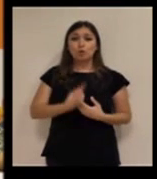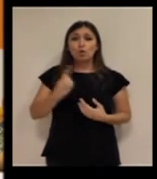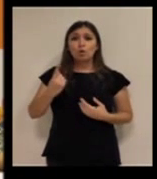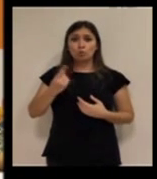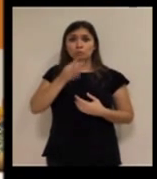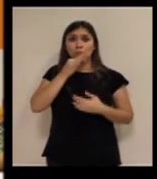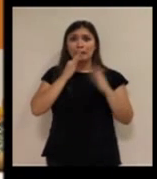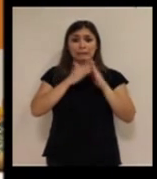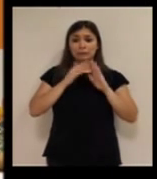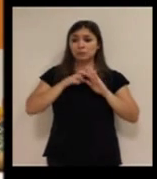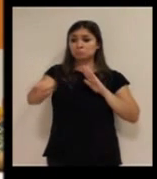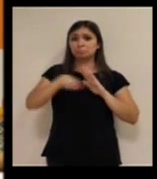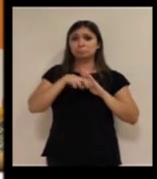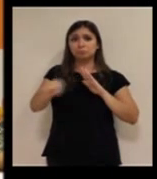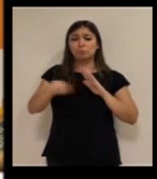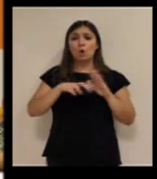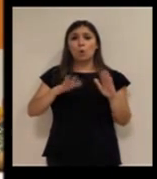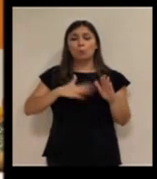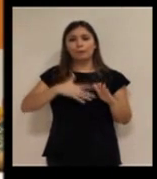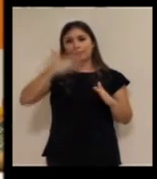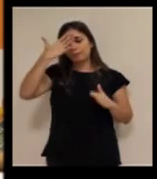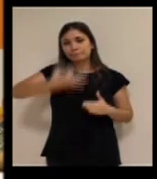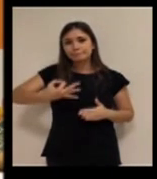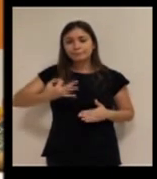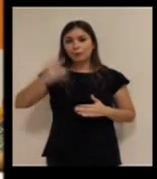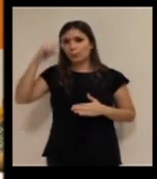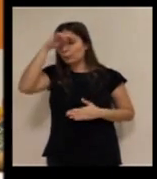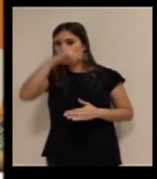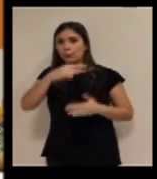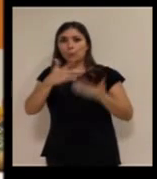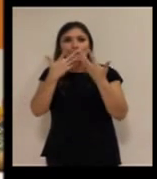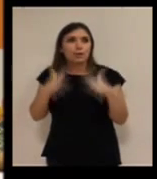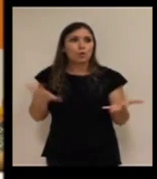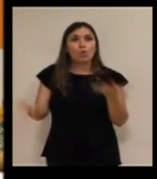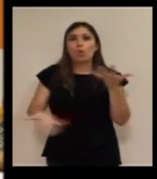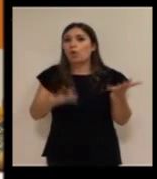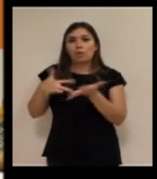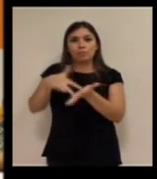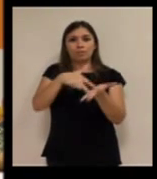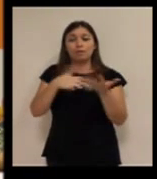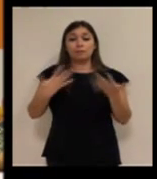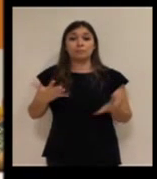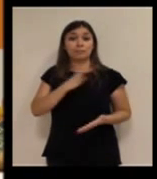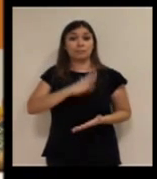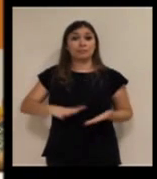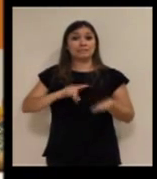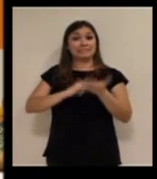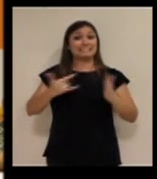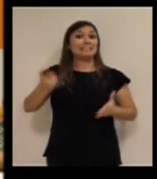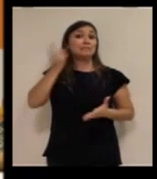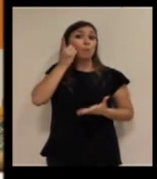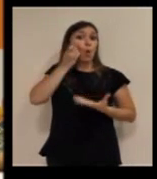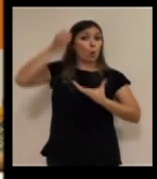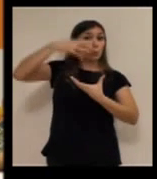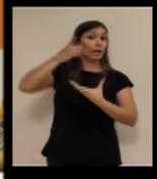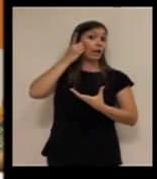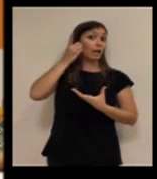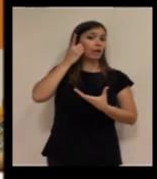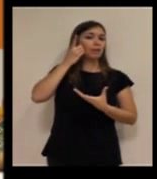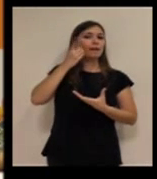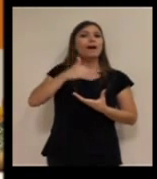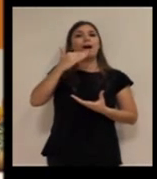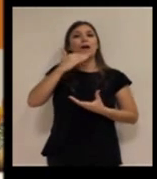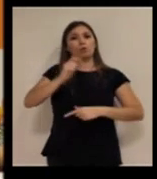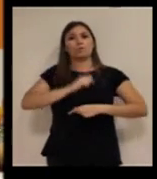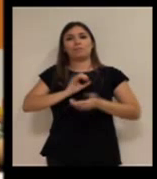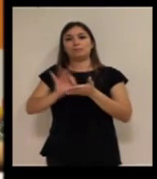domicilio y que tienen riesgo de despistarse, de perderse. bueno, pues la tecnología, en este caso teleasistencia móvil, es la que nos permite dar un